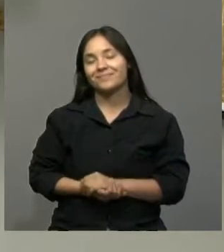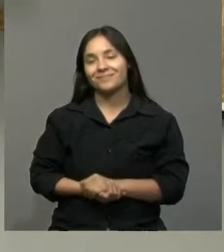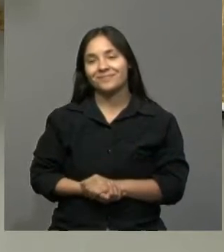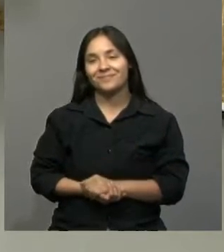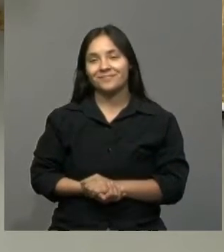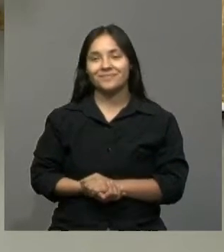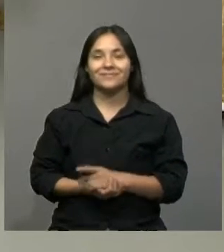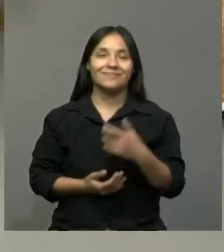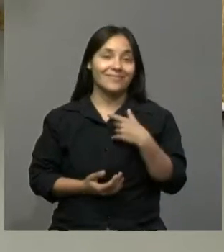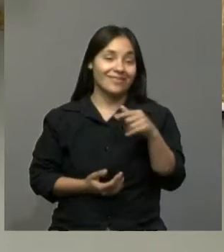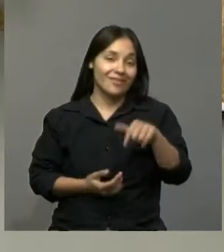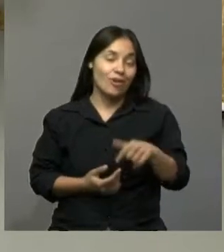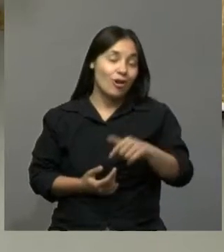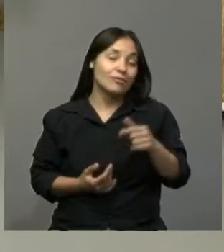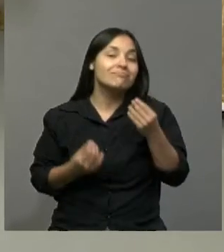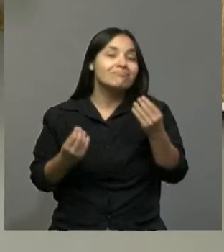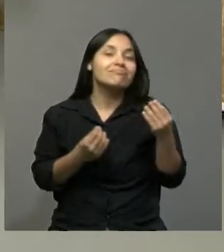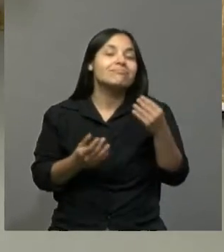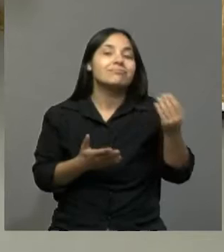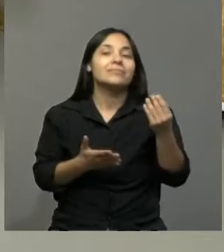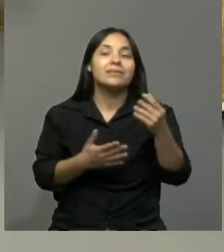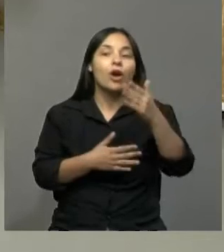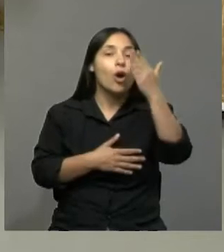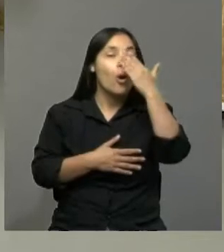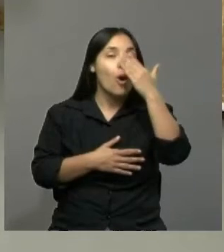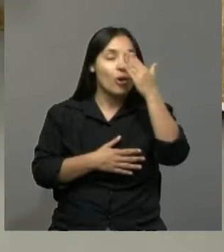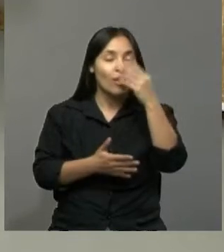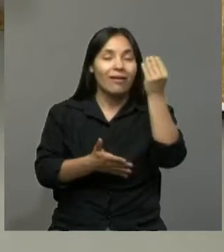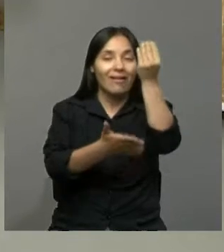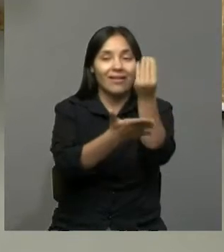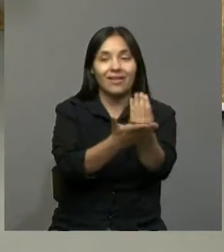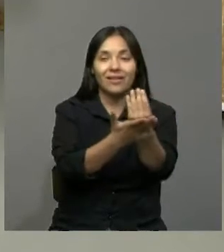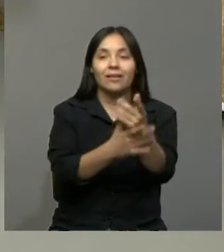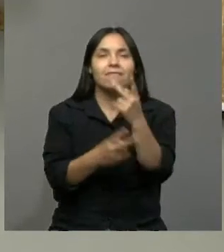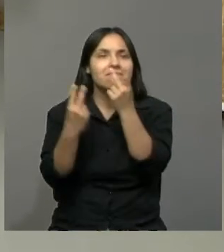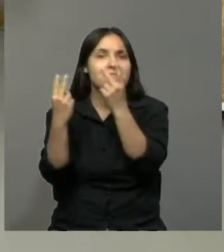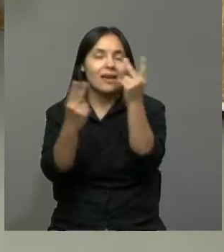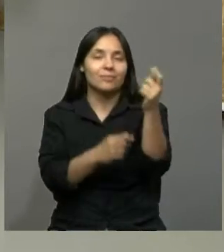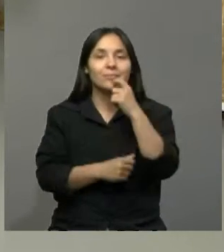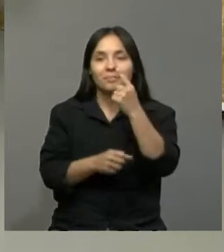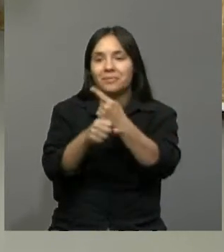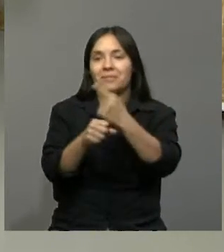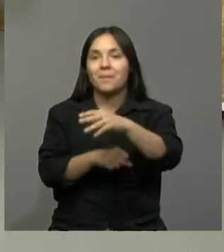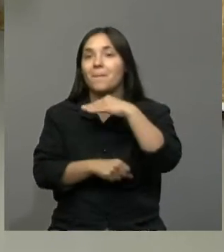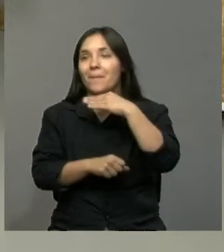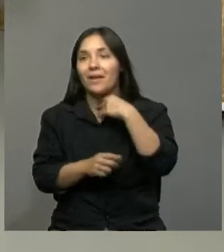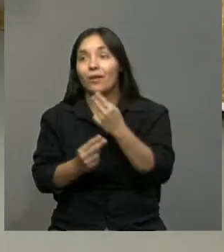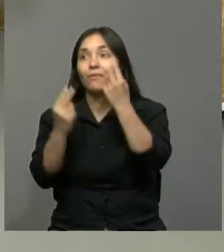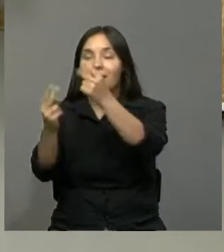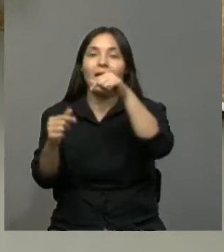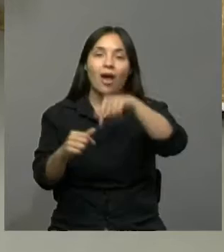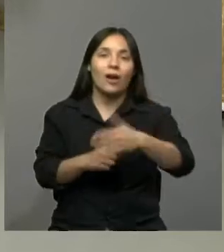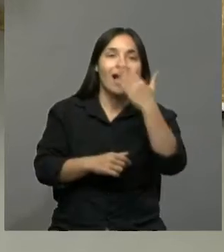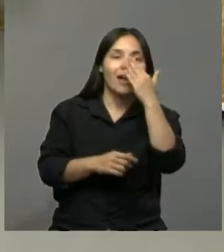Estamos a full. Los chicos que están en Córdoba, decíamos que estábamos viajeros porque nos fuimos a México más temprano y ahora nos vamos a ir a Carlos